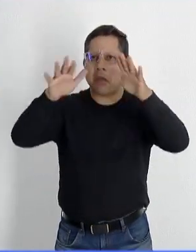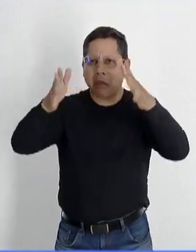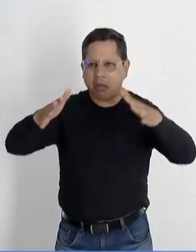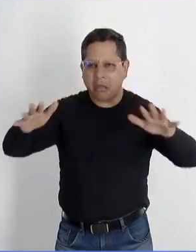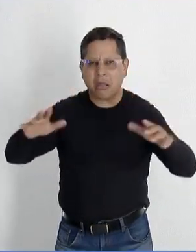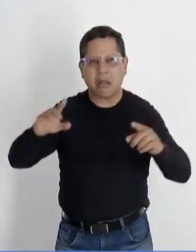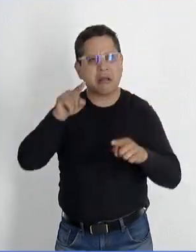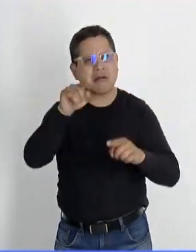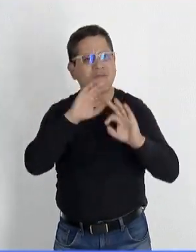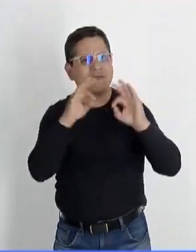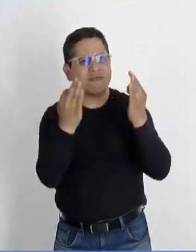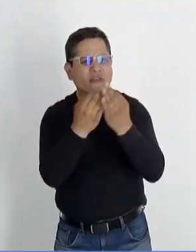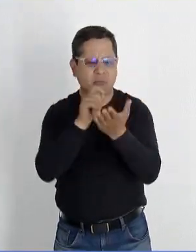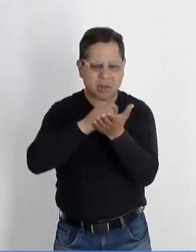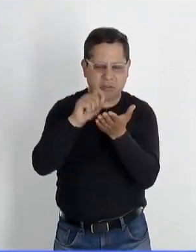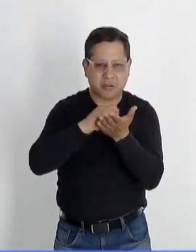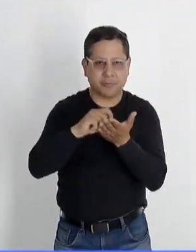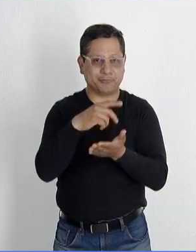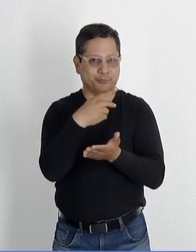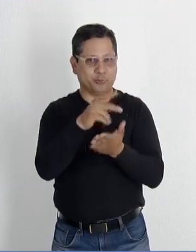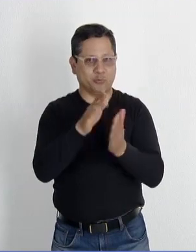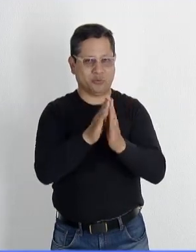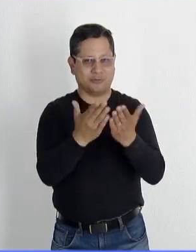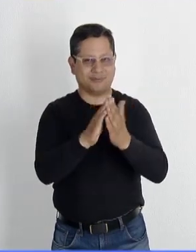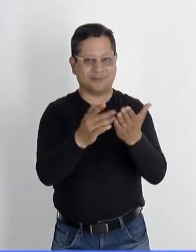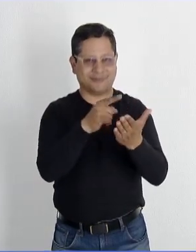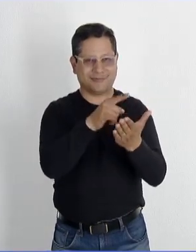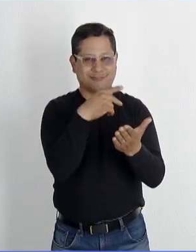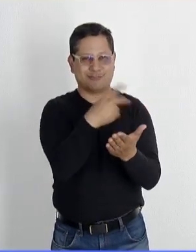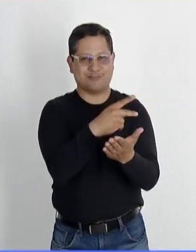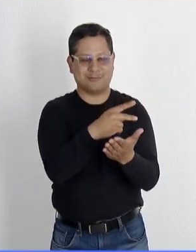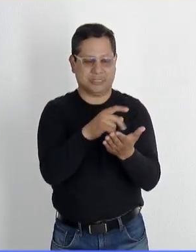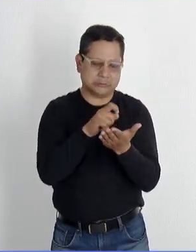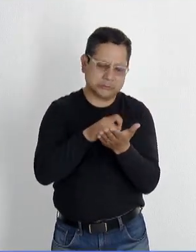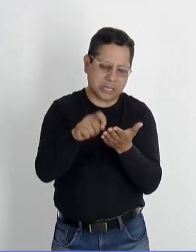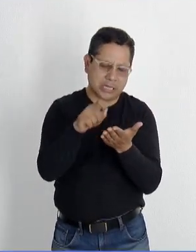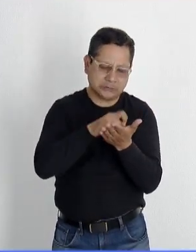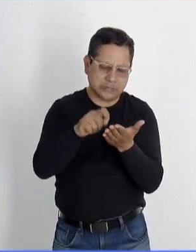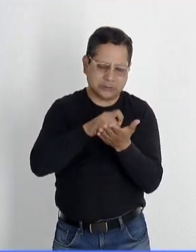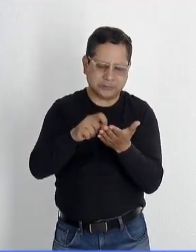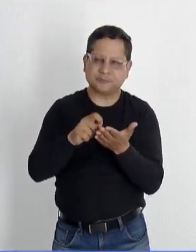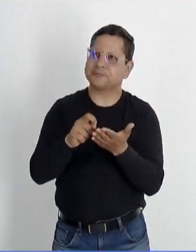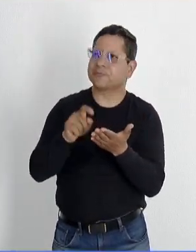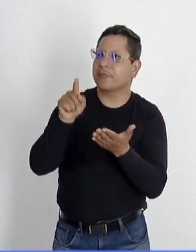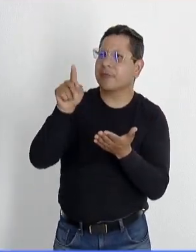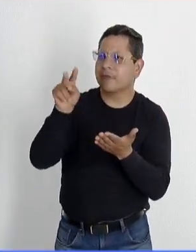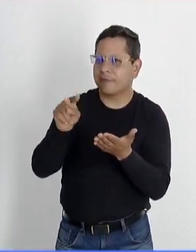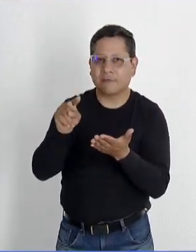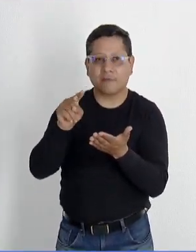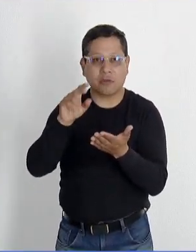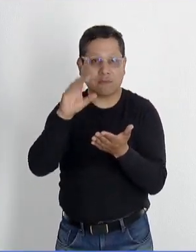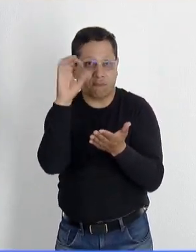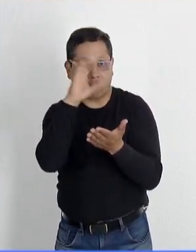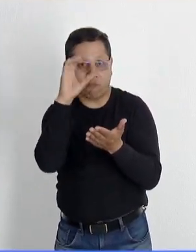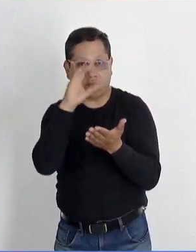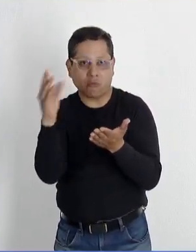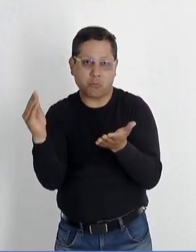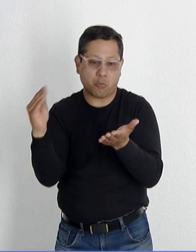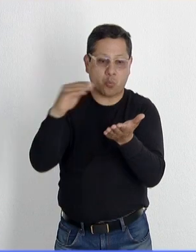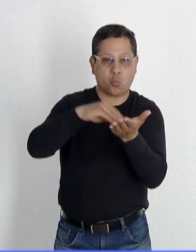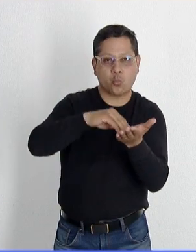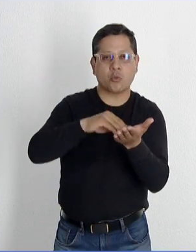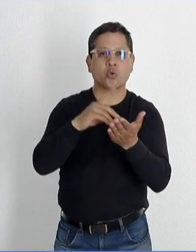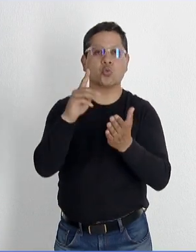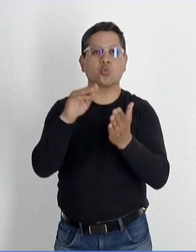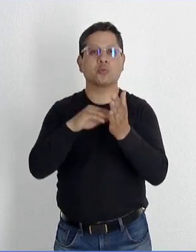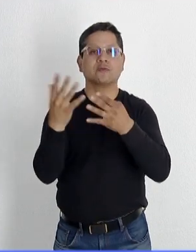la evolución del propio Paricutín. Su diario, acompañado de numerosas ilustraciones, pinturas, bosquejos, incluso también fotografías,